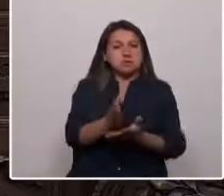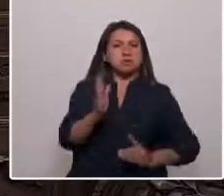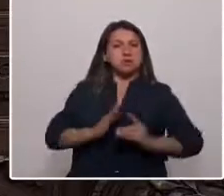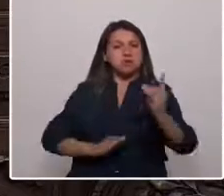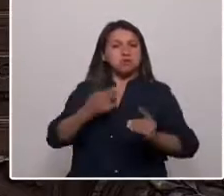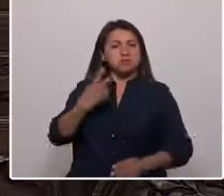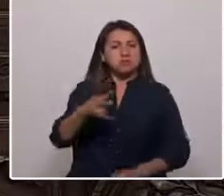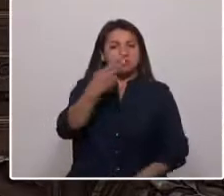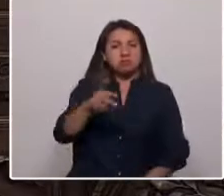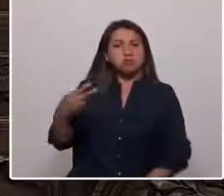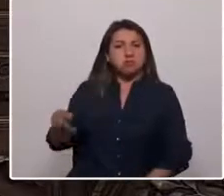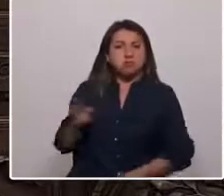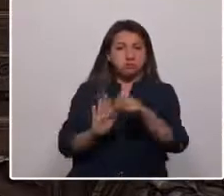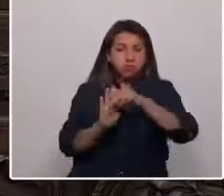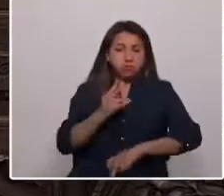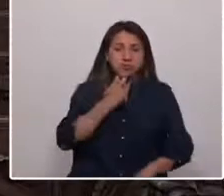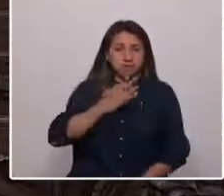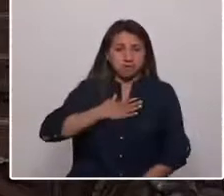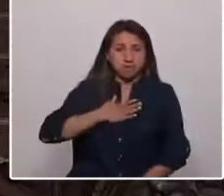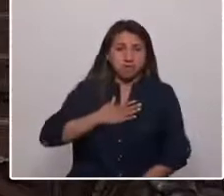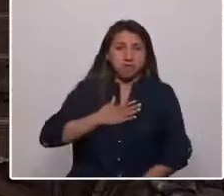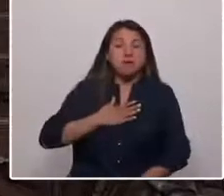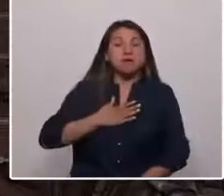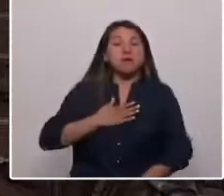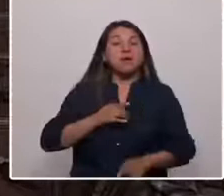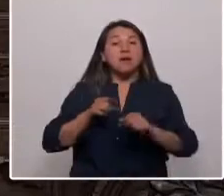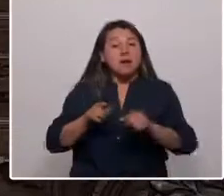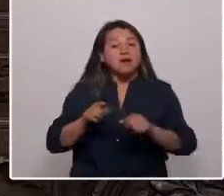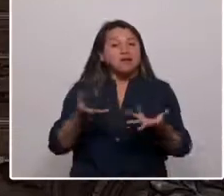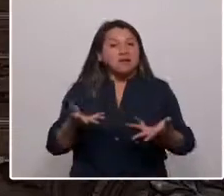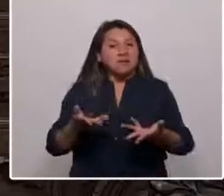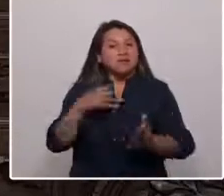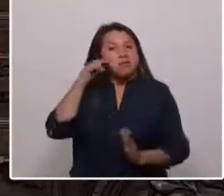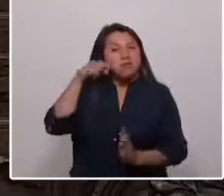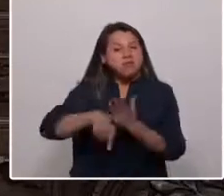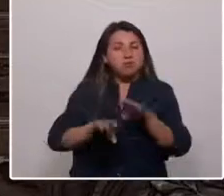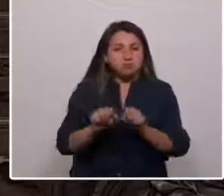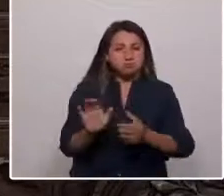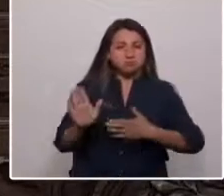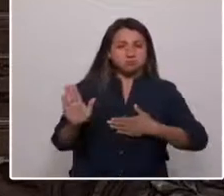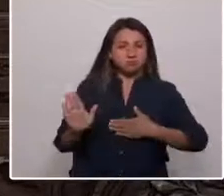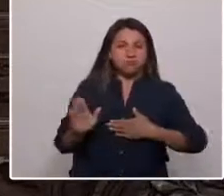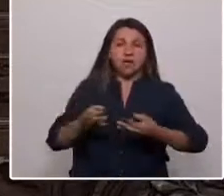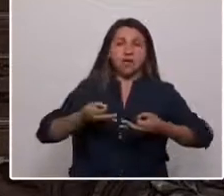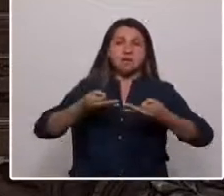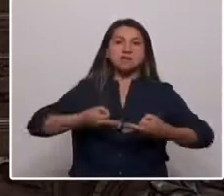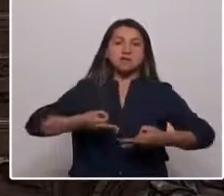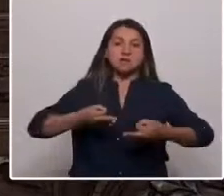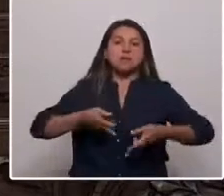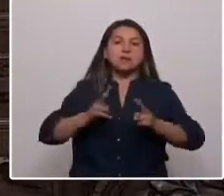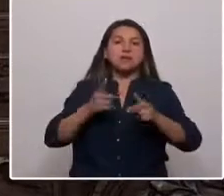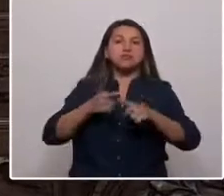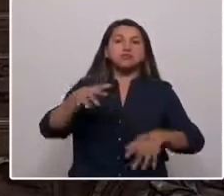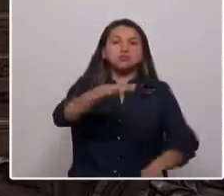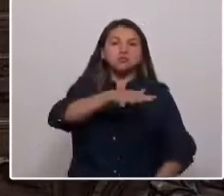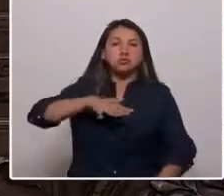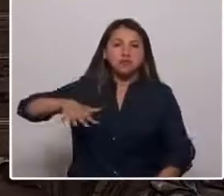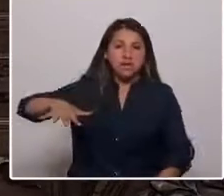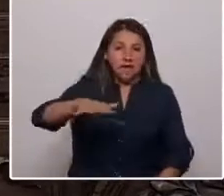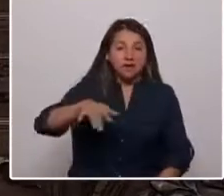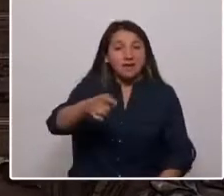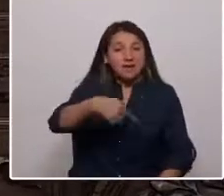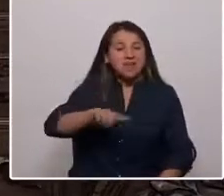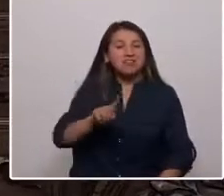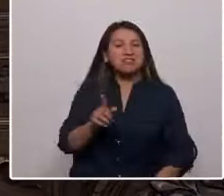propios proyectos de vida. En ello radica mi profundo compromiso con garantizar derechos sociales, porque ellos